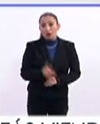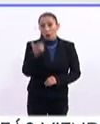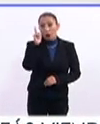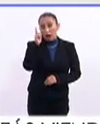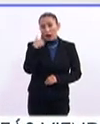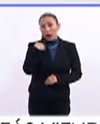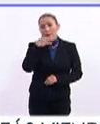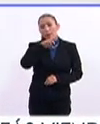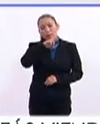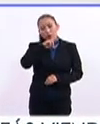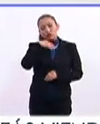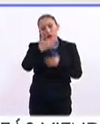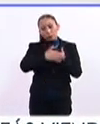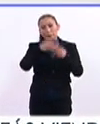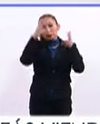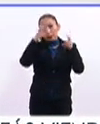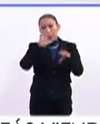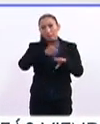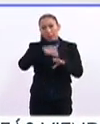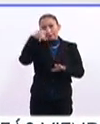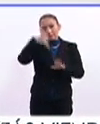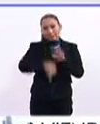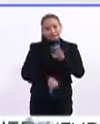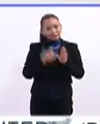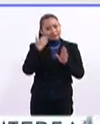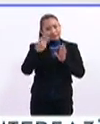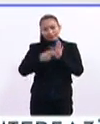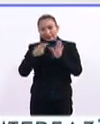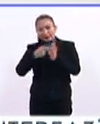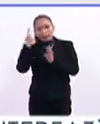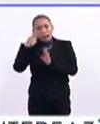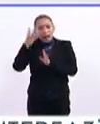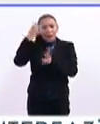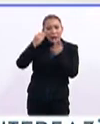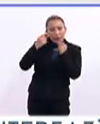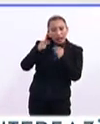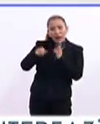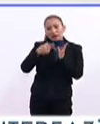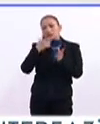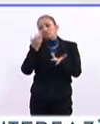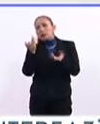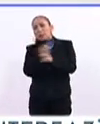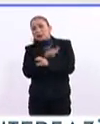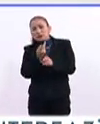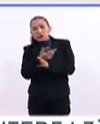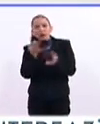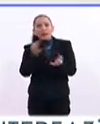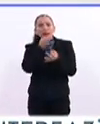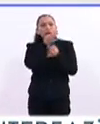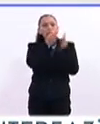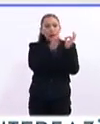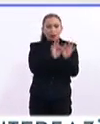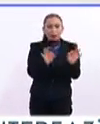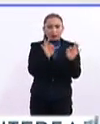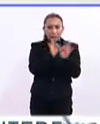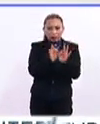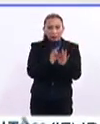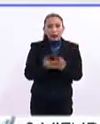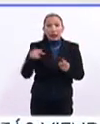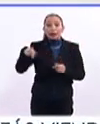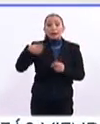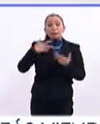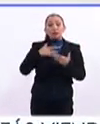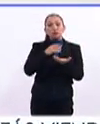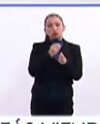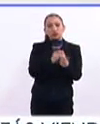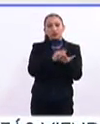Esperamos poder seguir analizando este tema todo el tiempo para estarnos actualizando las últimas noticias, para dar a conocer la información más relevante a nuestro